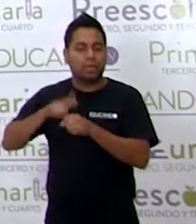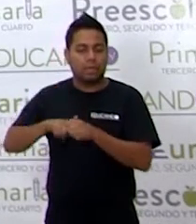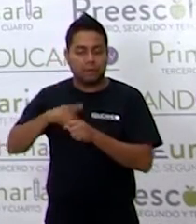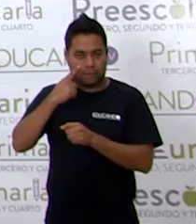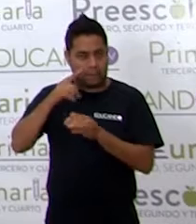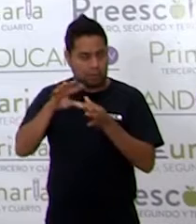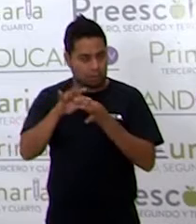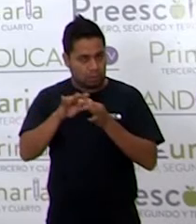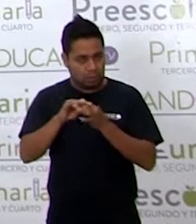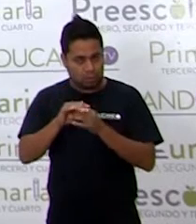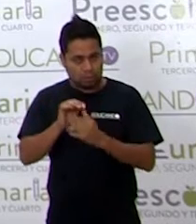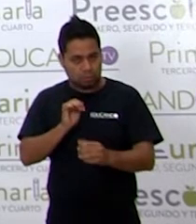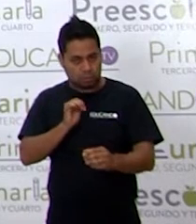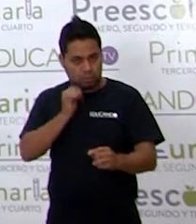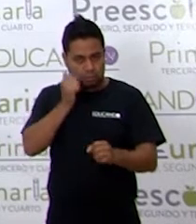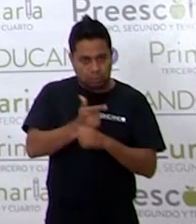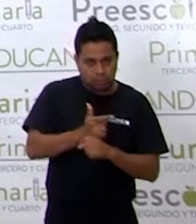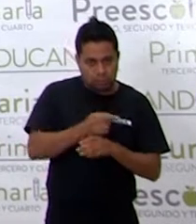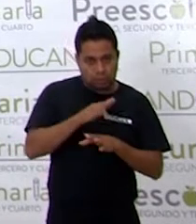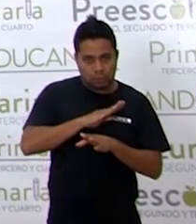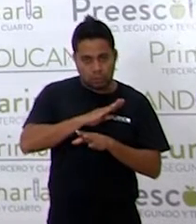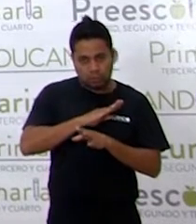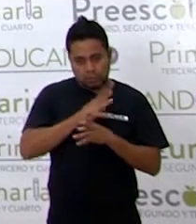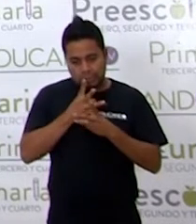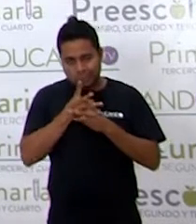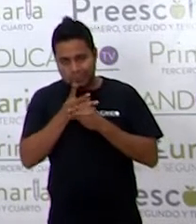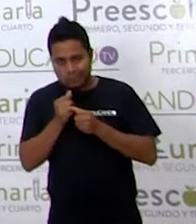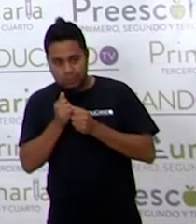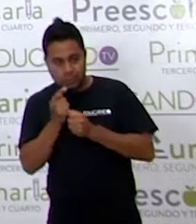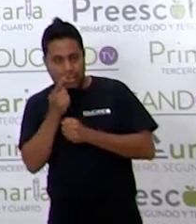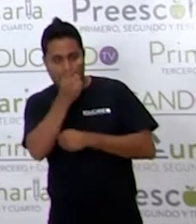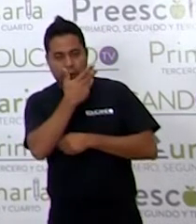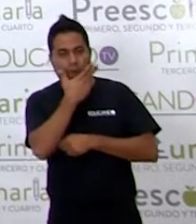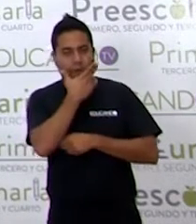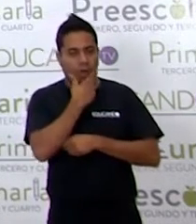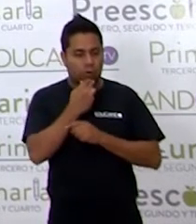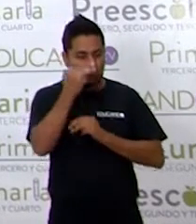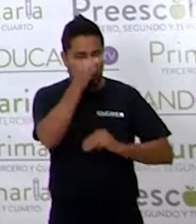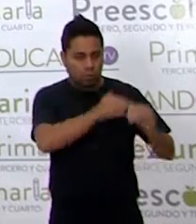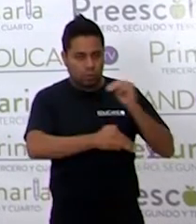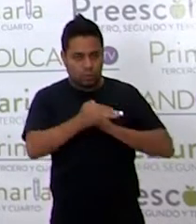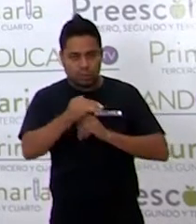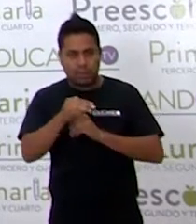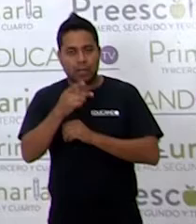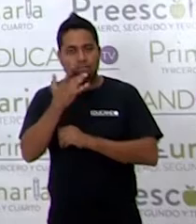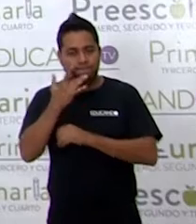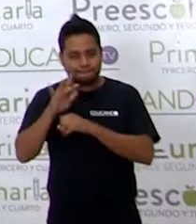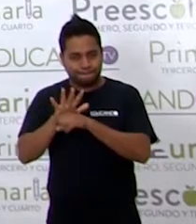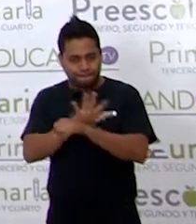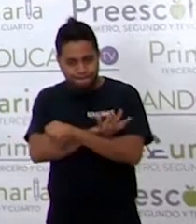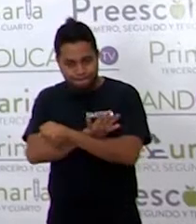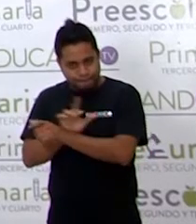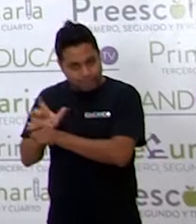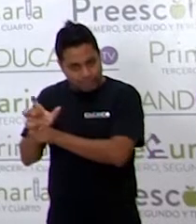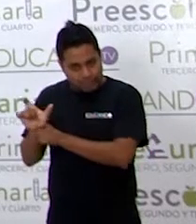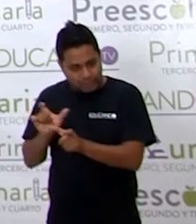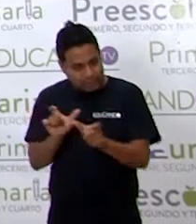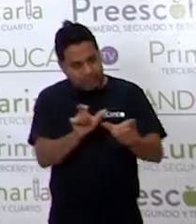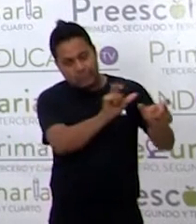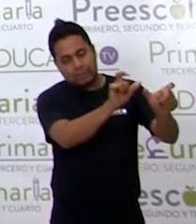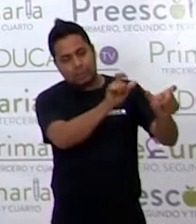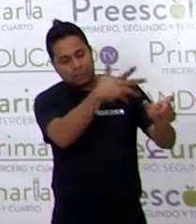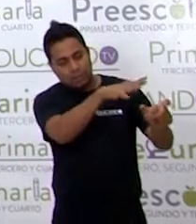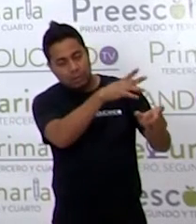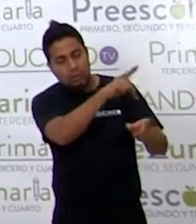descubrir que su solución era el señor del monte, las lagartijas fueron a buscarlo. Sin embargo, el